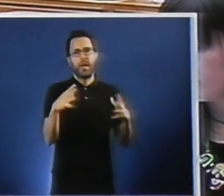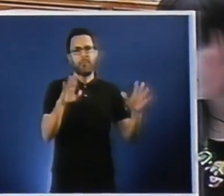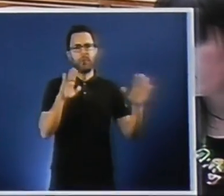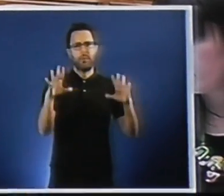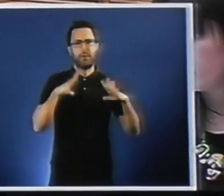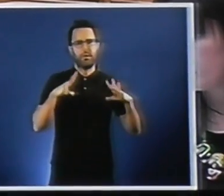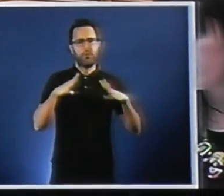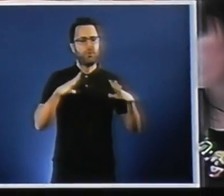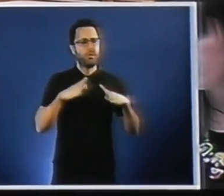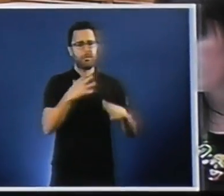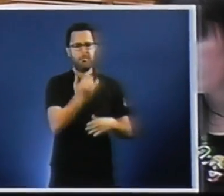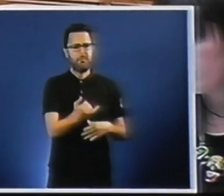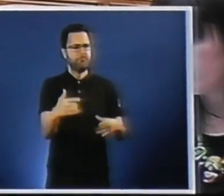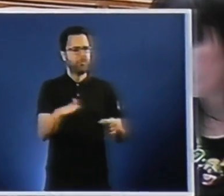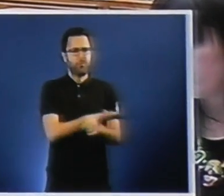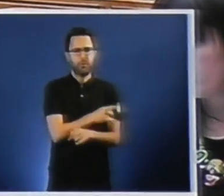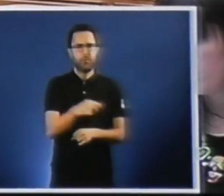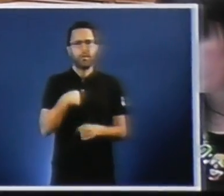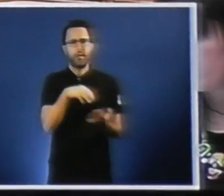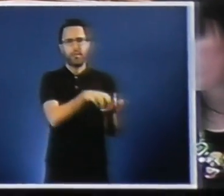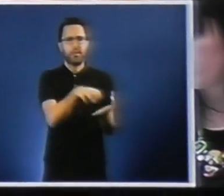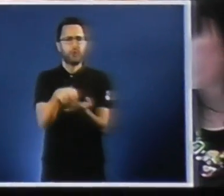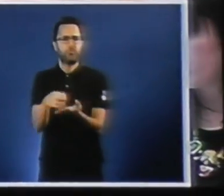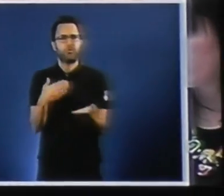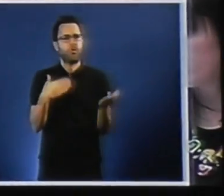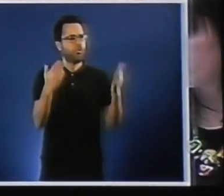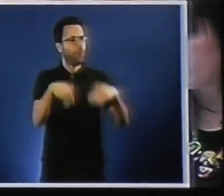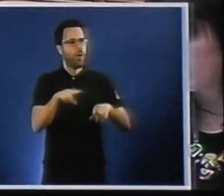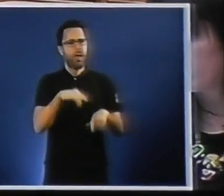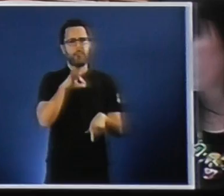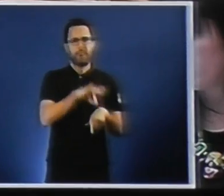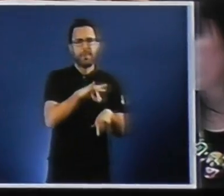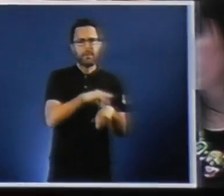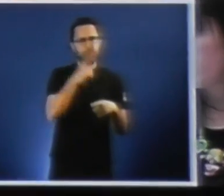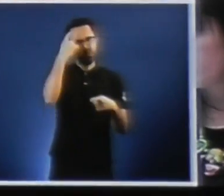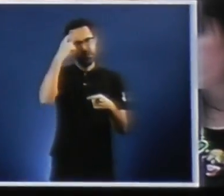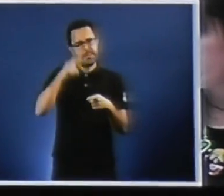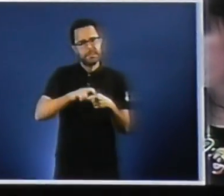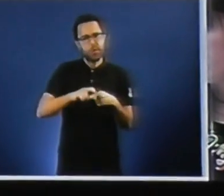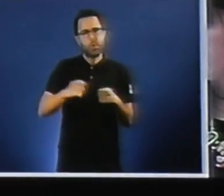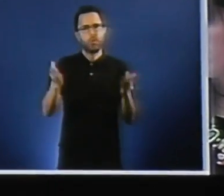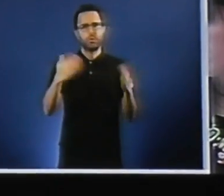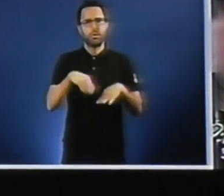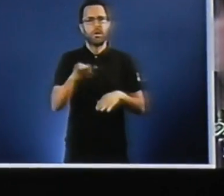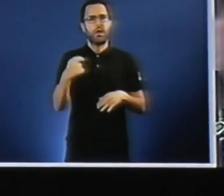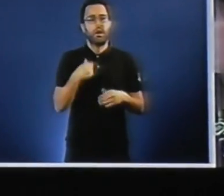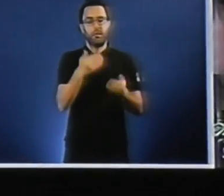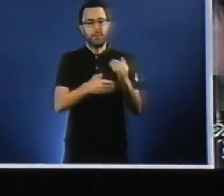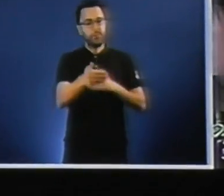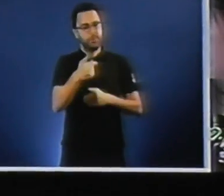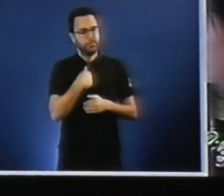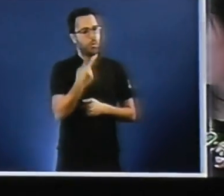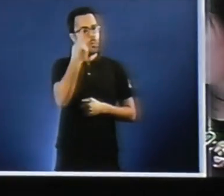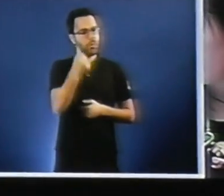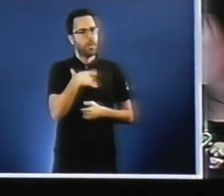as súas baixas os centros quedan sin facultativos quedan sin psicólogos un día, insisto, teremos un problema